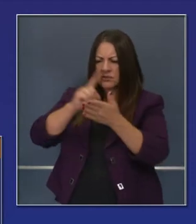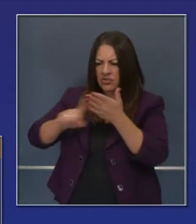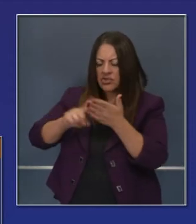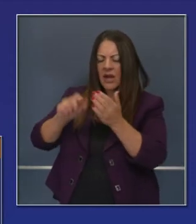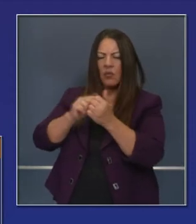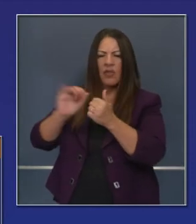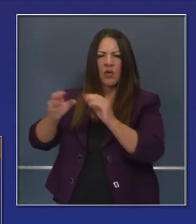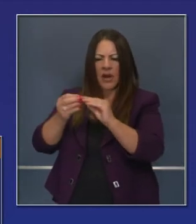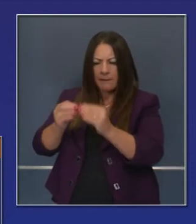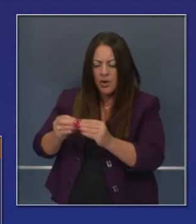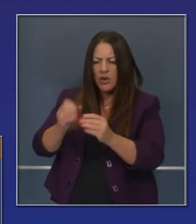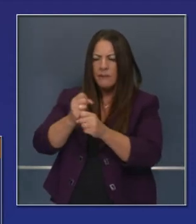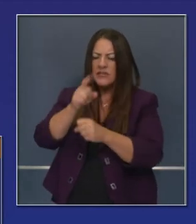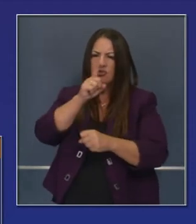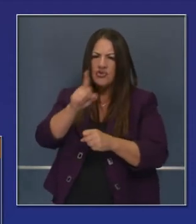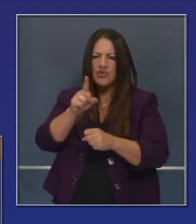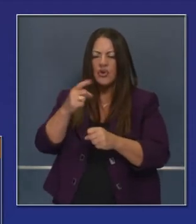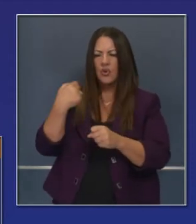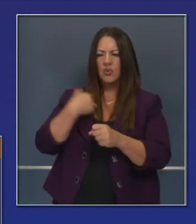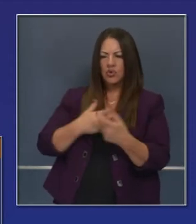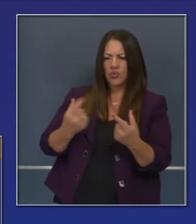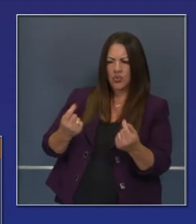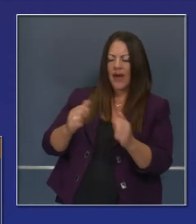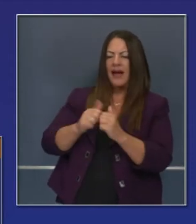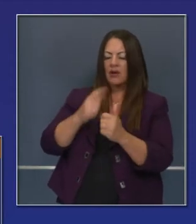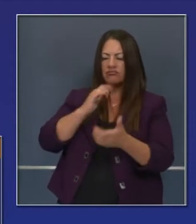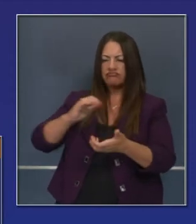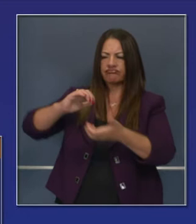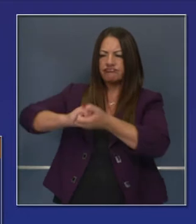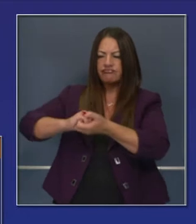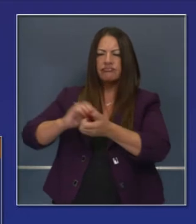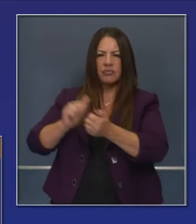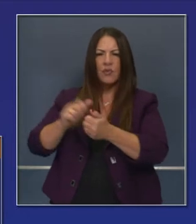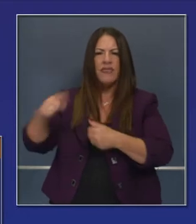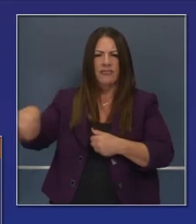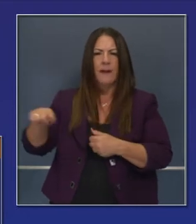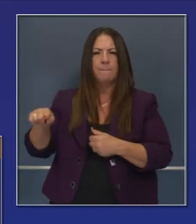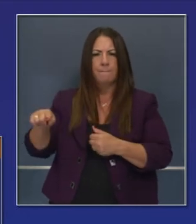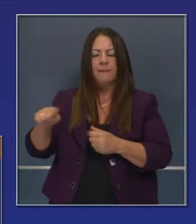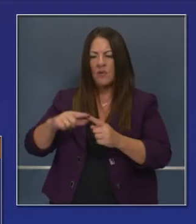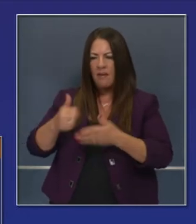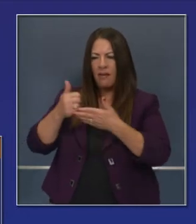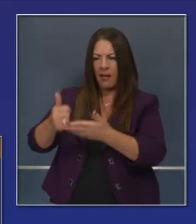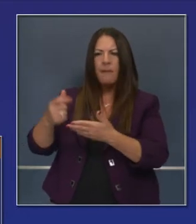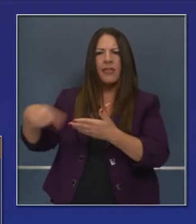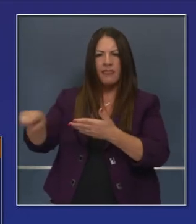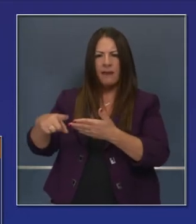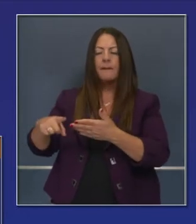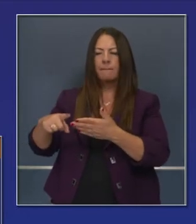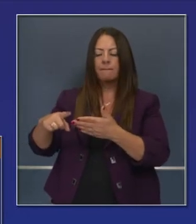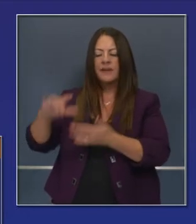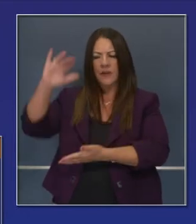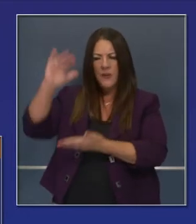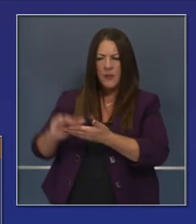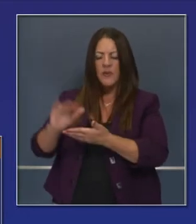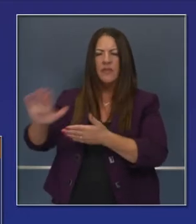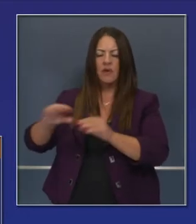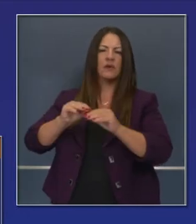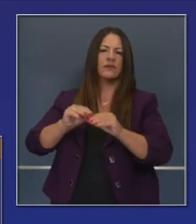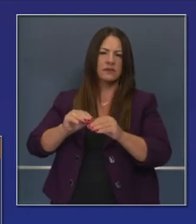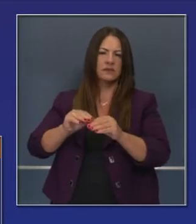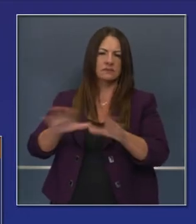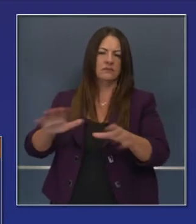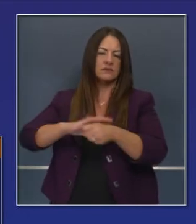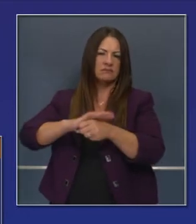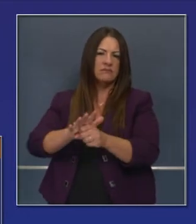técnicamente para tomar las medidas necesarias en sociedad con socios locales para asegurarnos de que